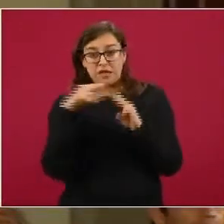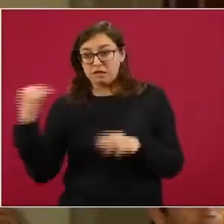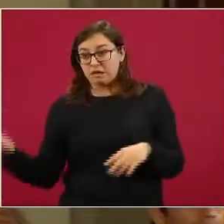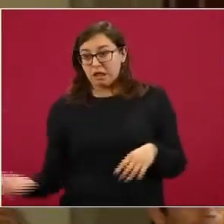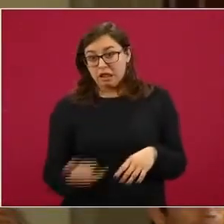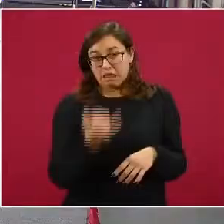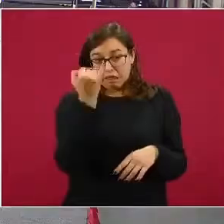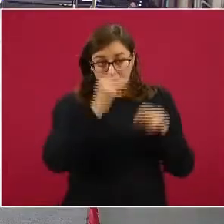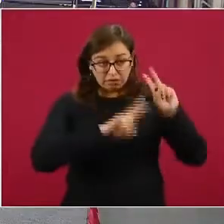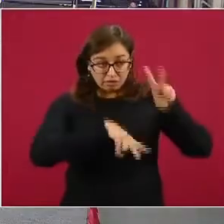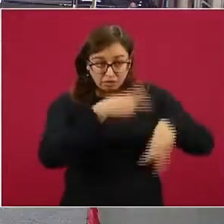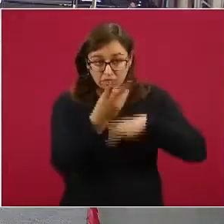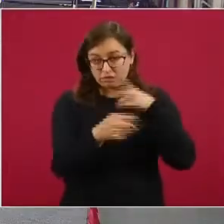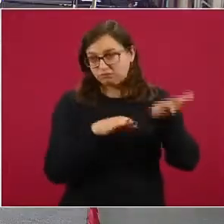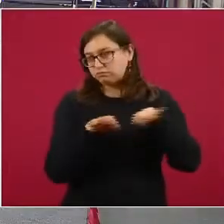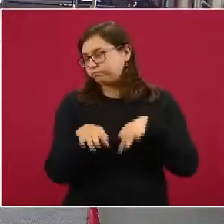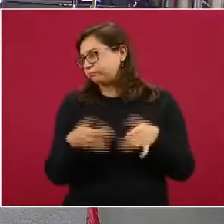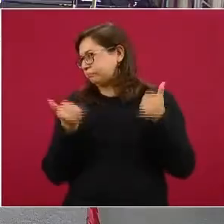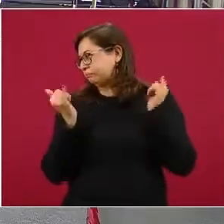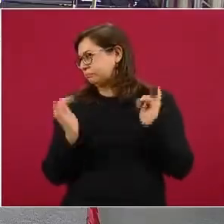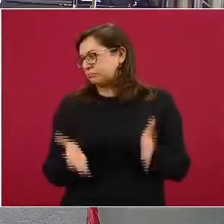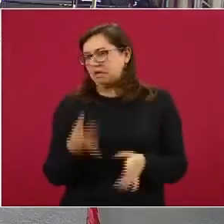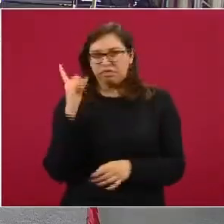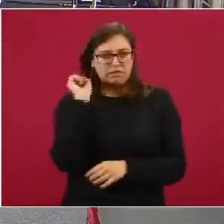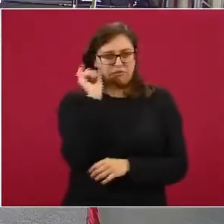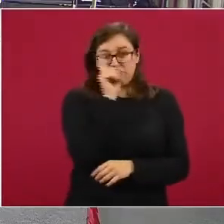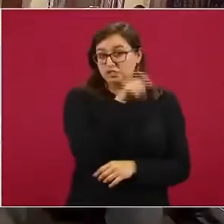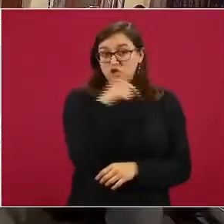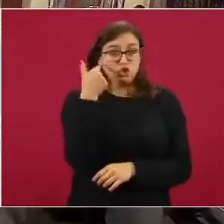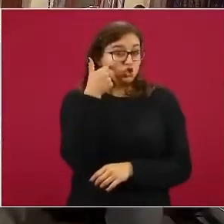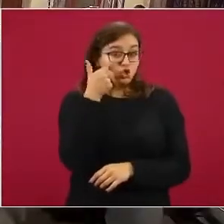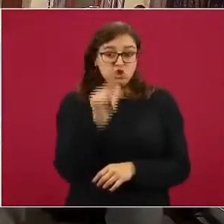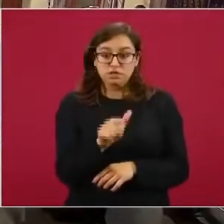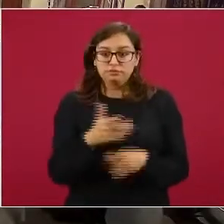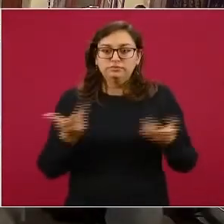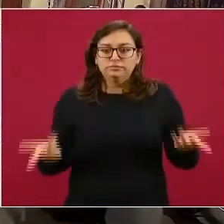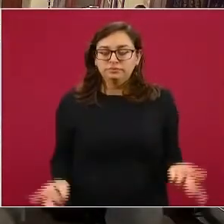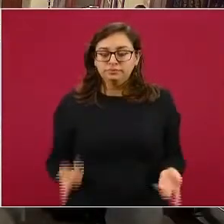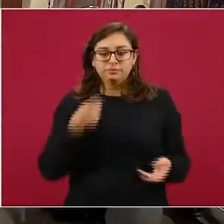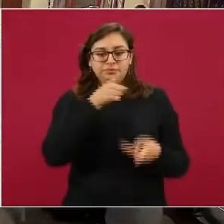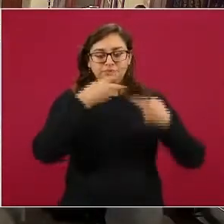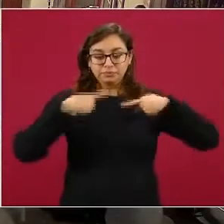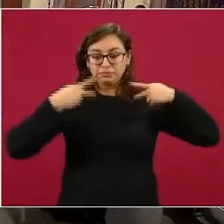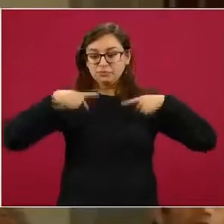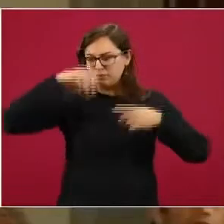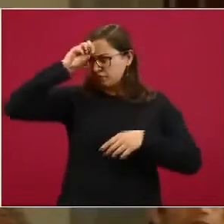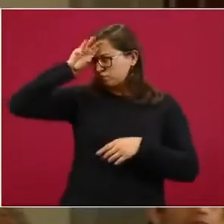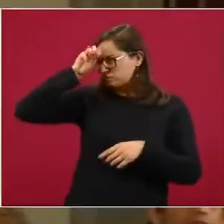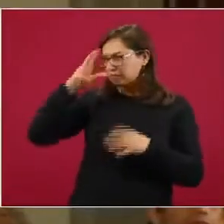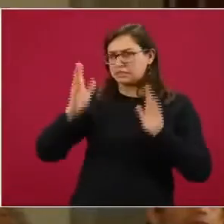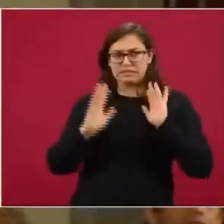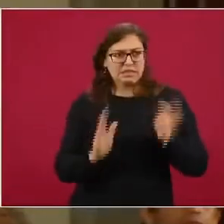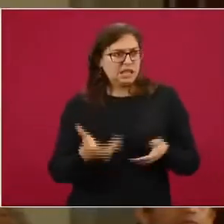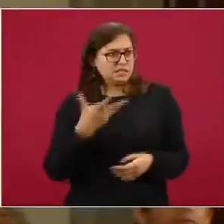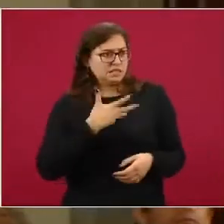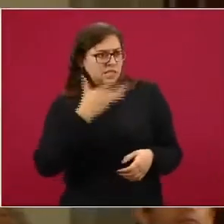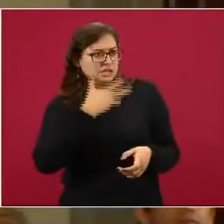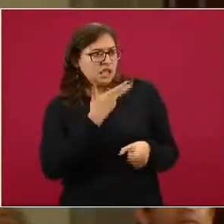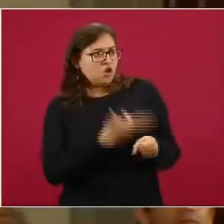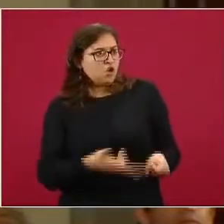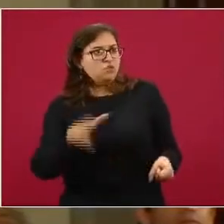es complejo. Ahí en ese caso, por ejemplo, los mineros dicen nosotros ponemos la clínica, ponemos las instalaciones,